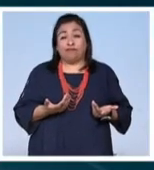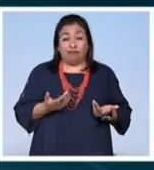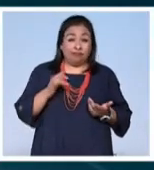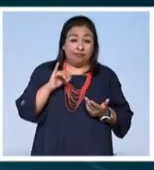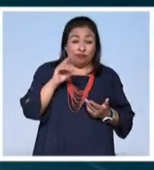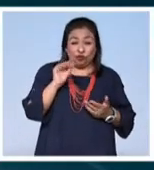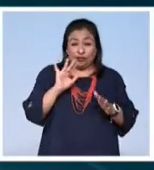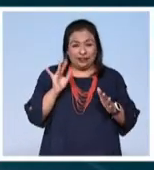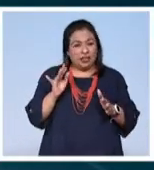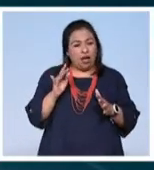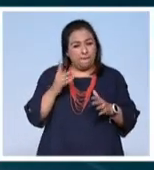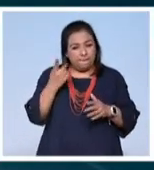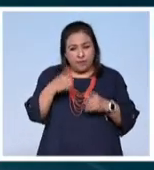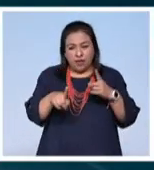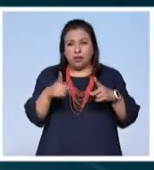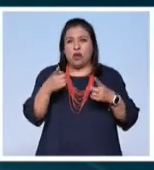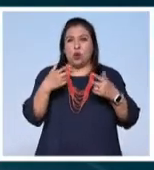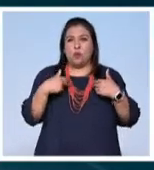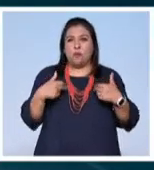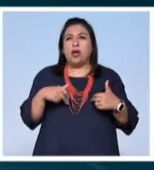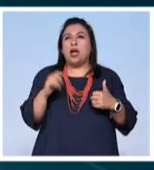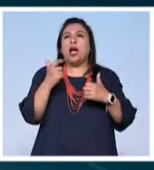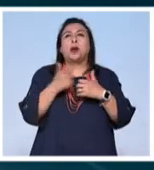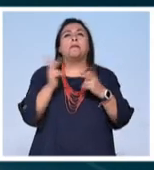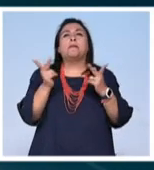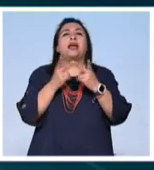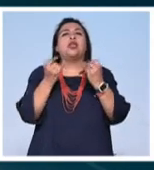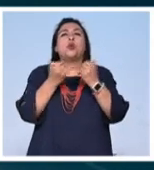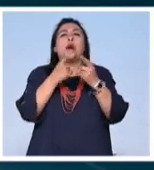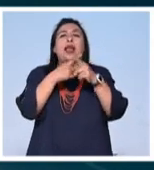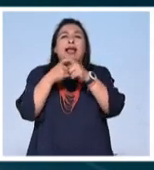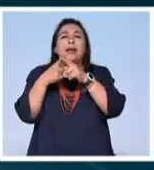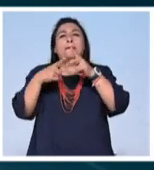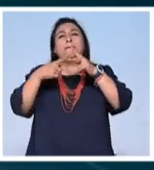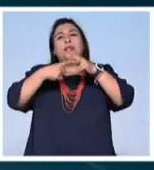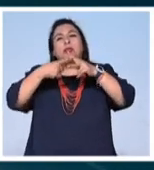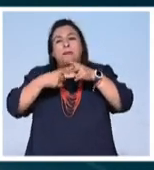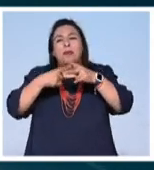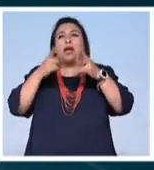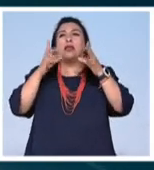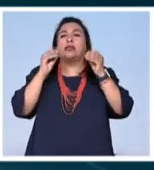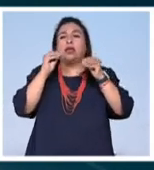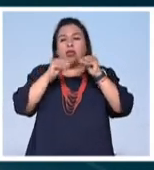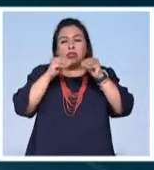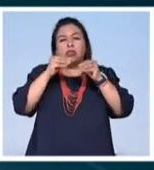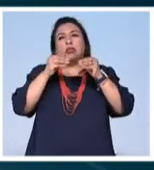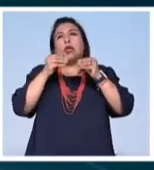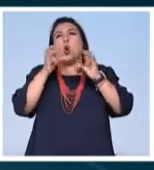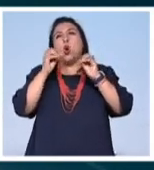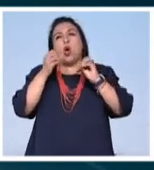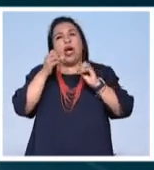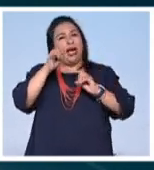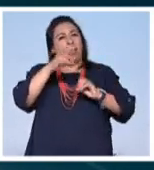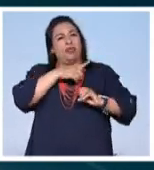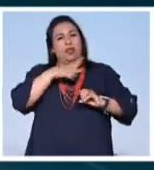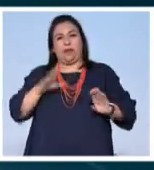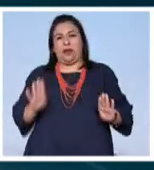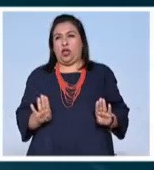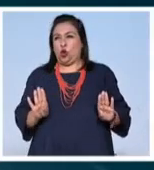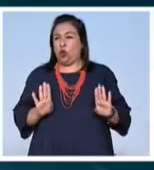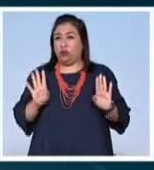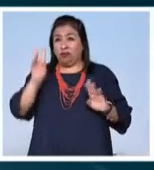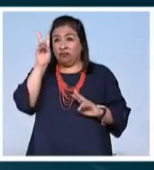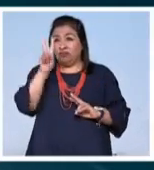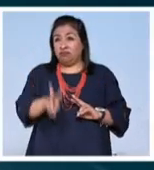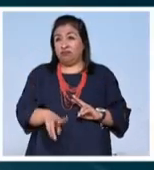determinados estamos los seres humanos también por algo muy parecido a algoritmos o conductas estereotipadas que en realidad